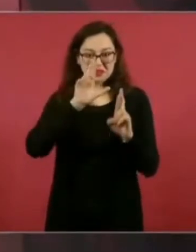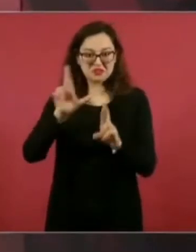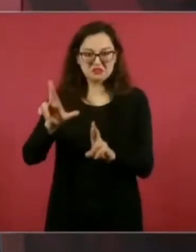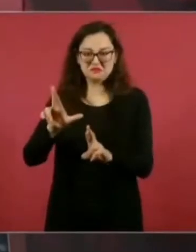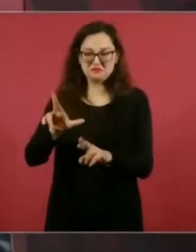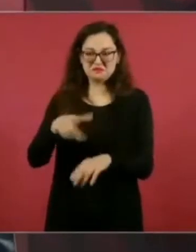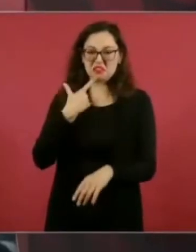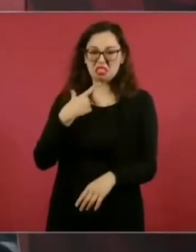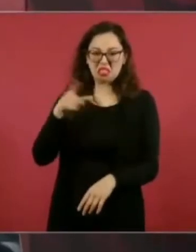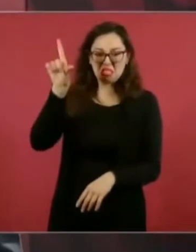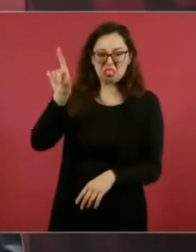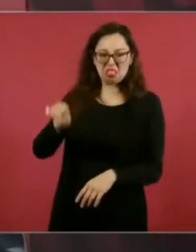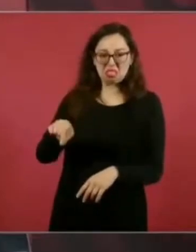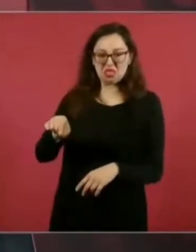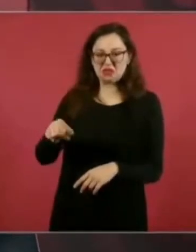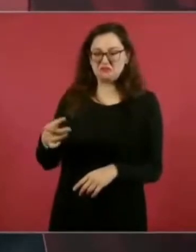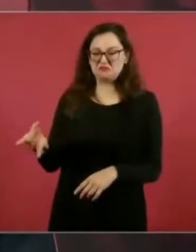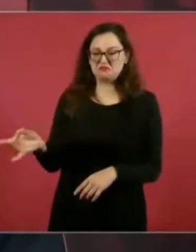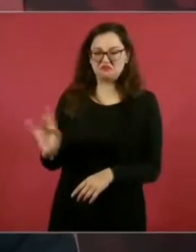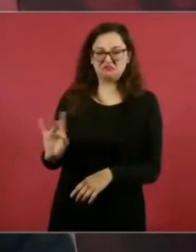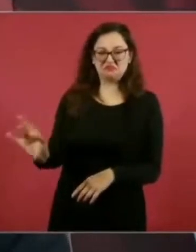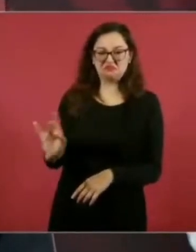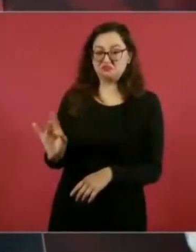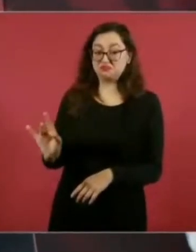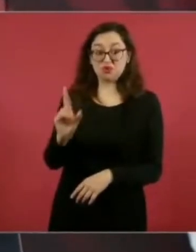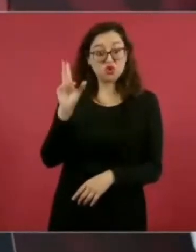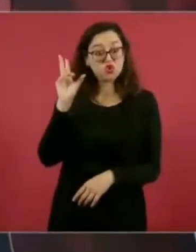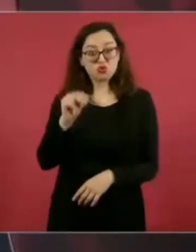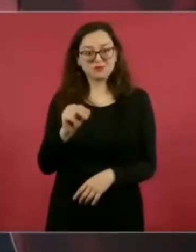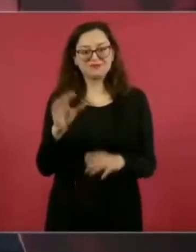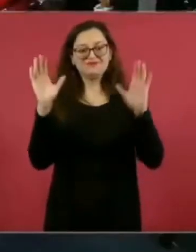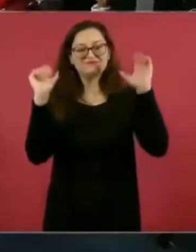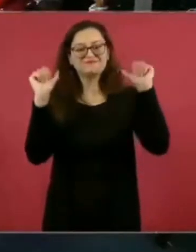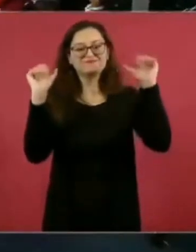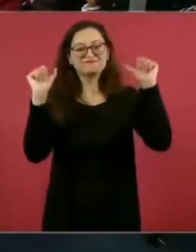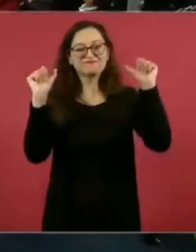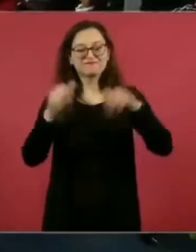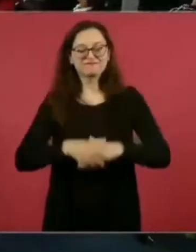que no lo ningunen. Adiós, adiós.